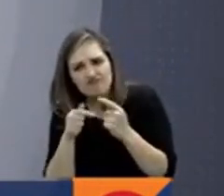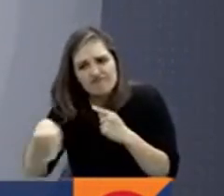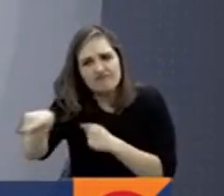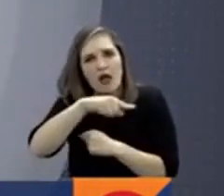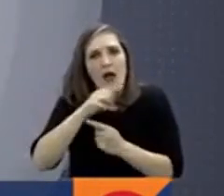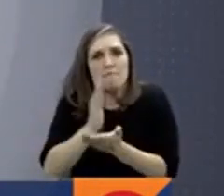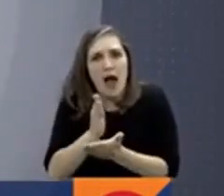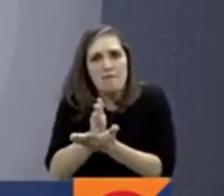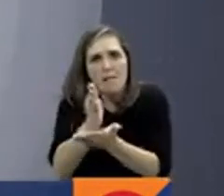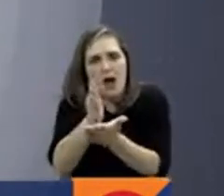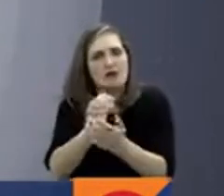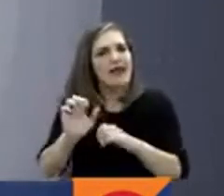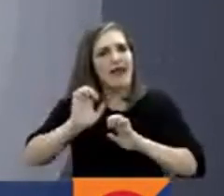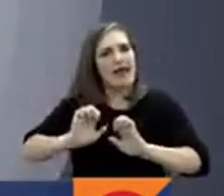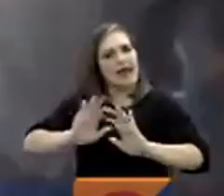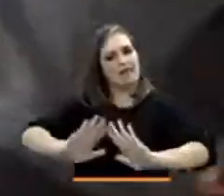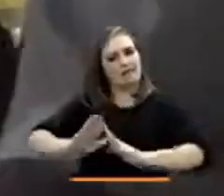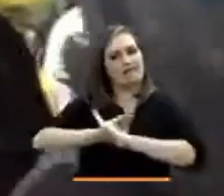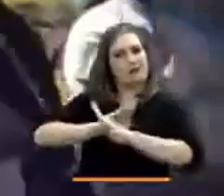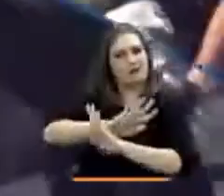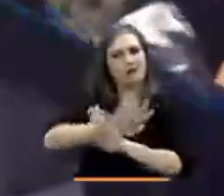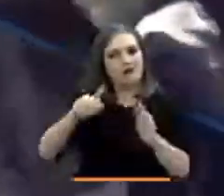que este tipo de acciones se repitan.